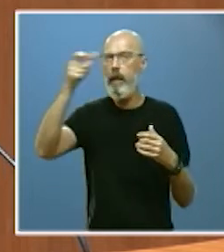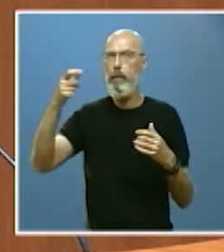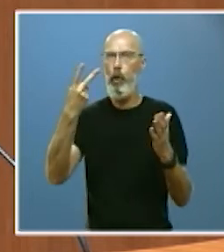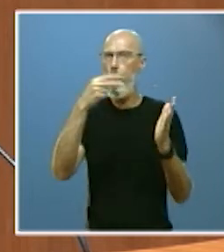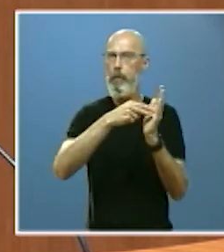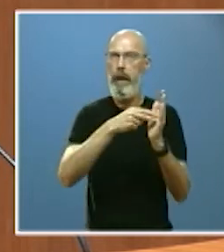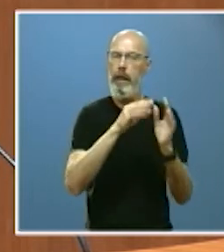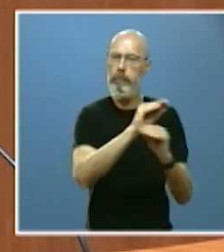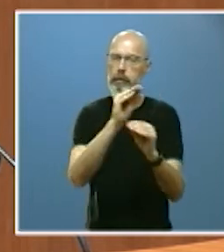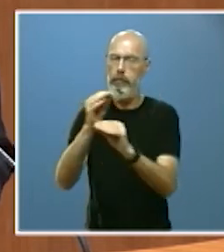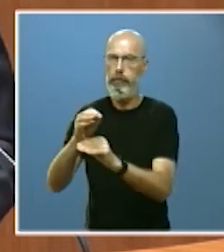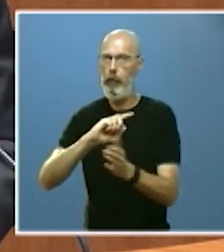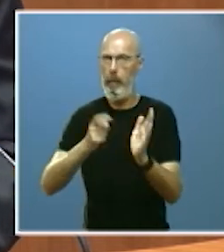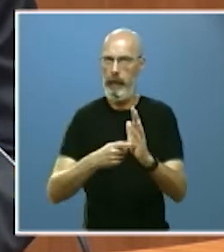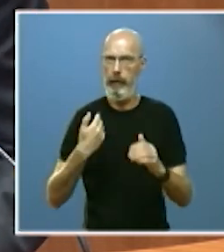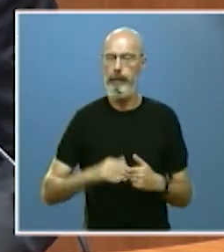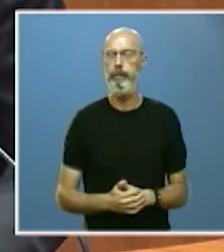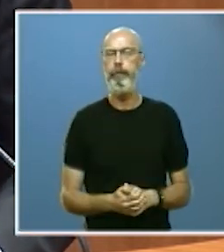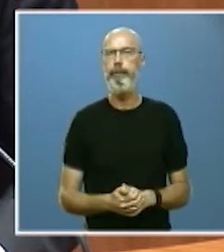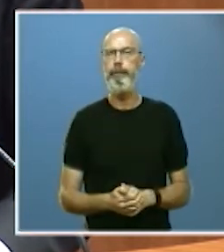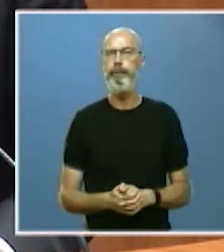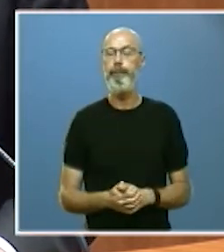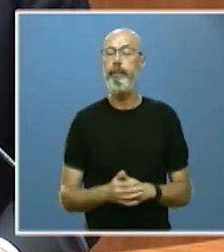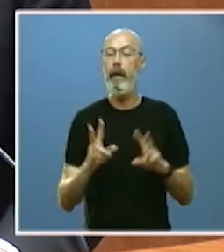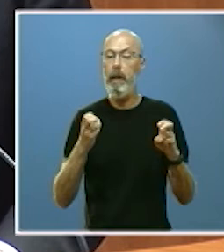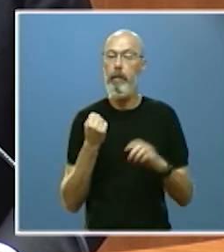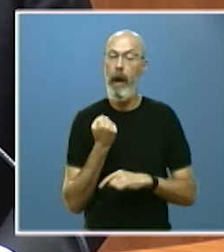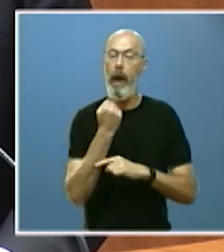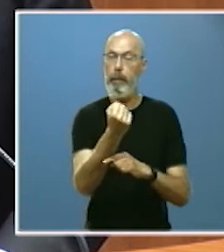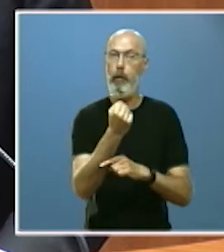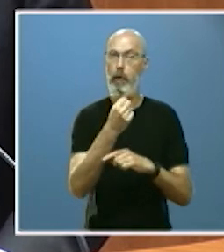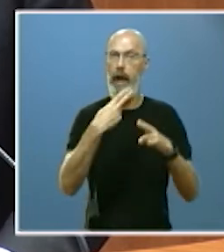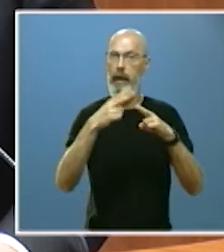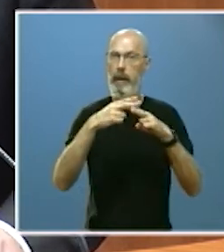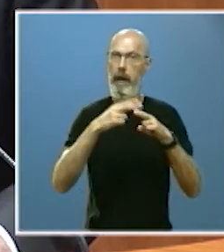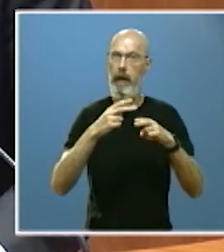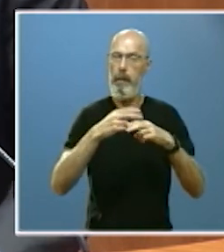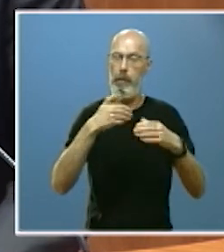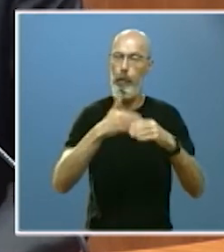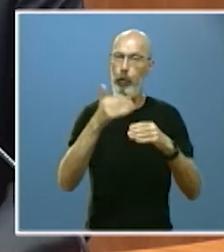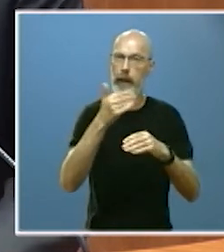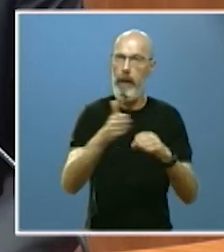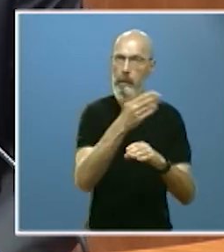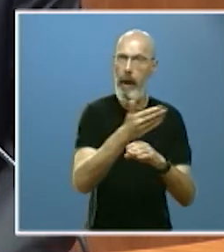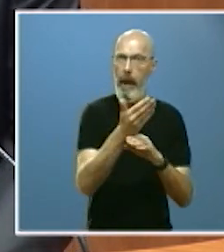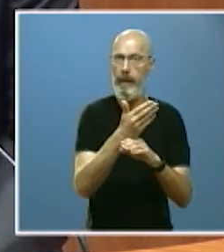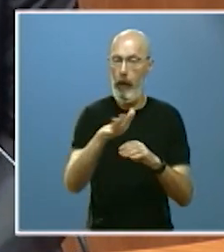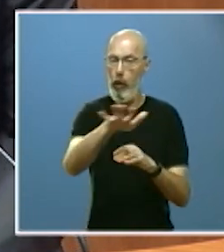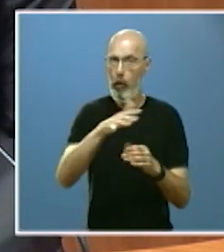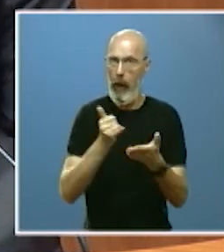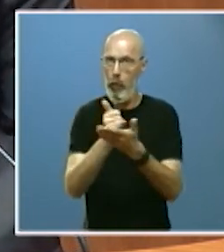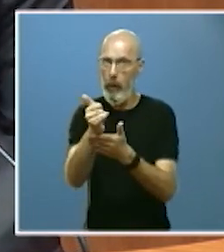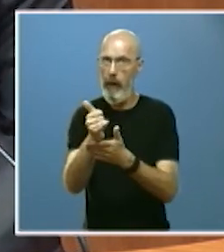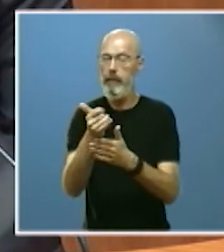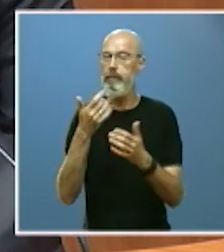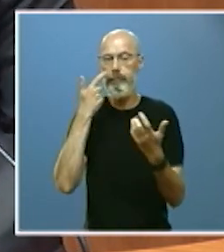por lo que se refiere al apoyo a las actividades productivas y a la economía en el medio rural es evidente que la inmensa mayoría de nuestras